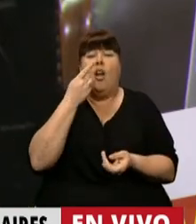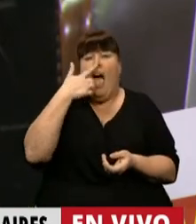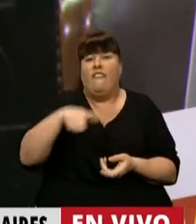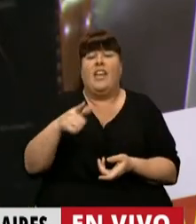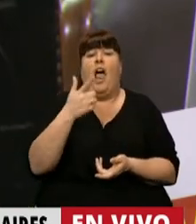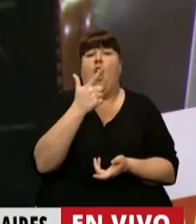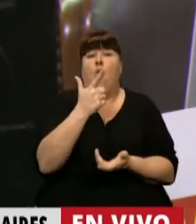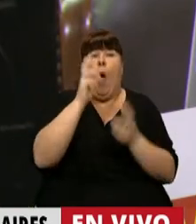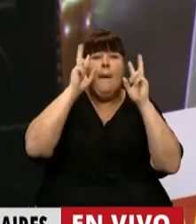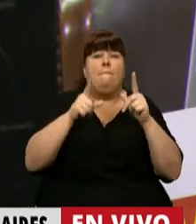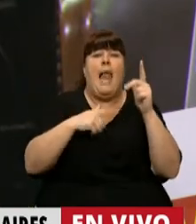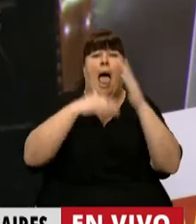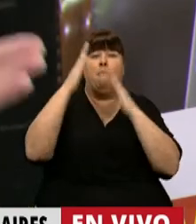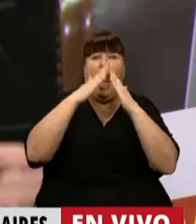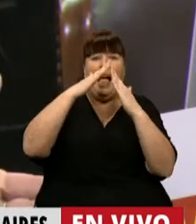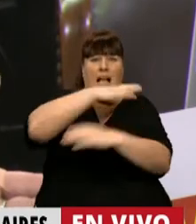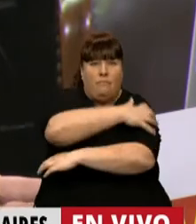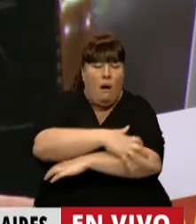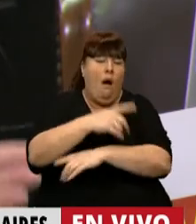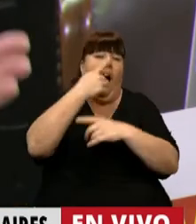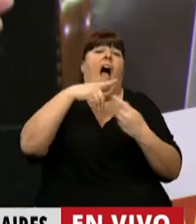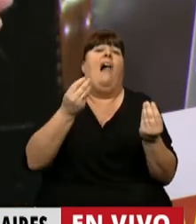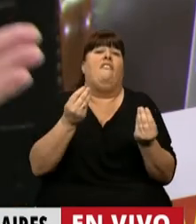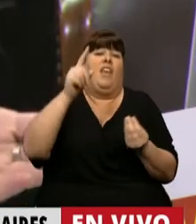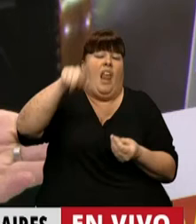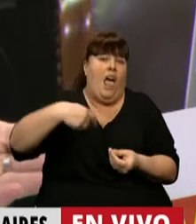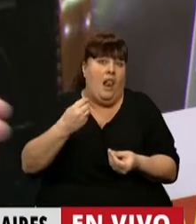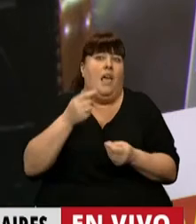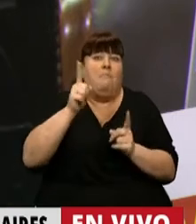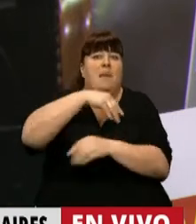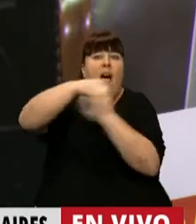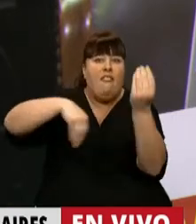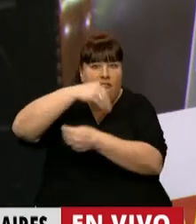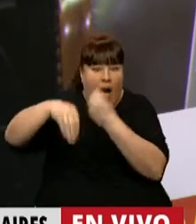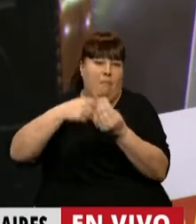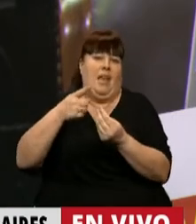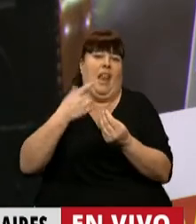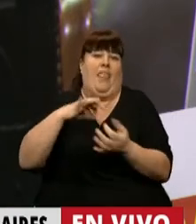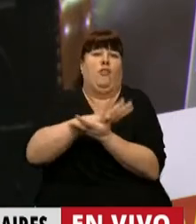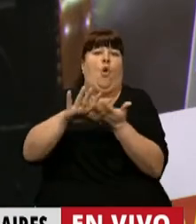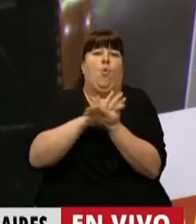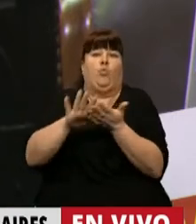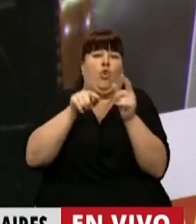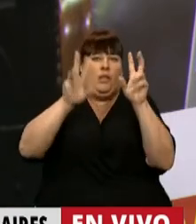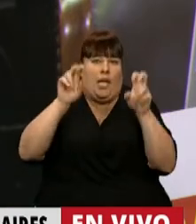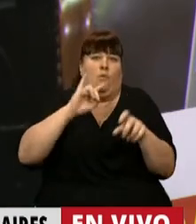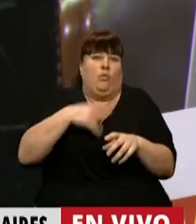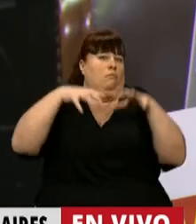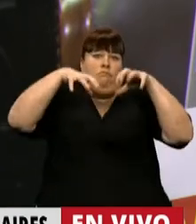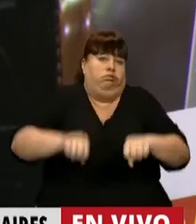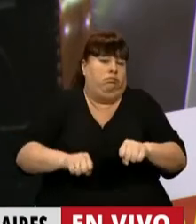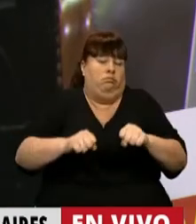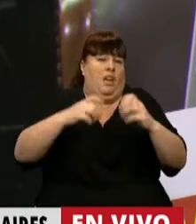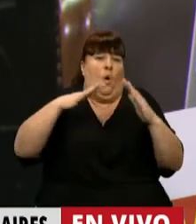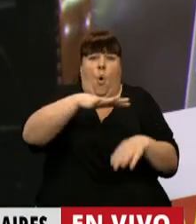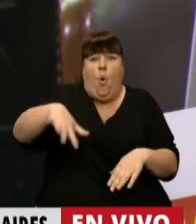definitiva ante la falta de un plan de vivienda popular, lo que termina ocurriendo es que son las propias familias las que tienen que resolver el tema, asentándose